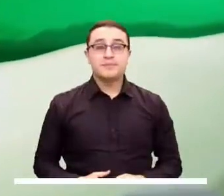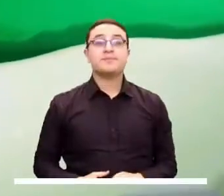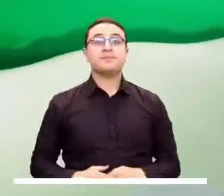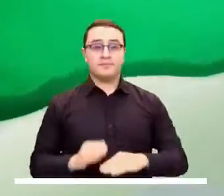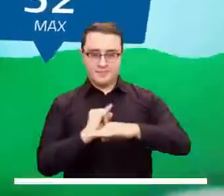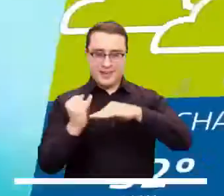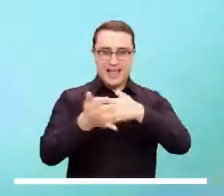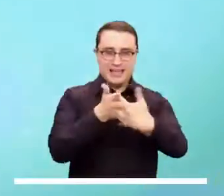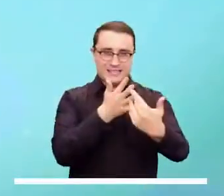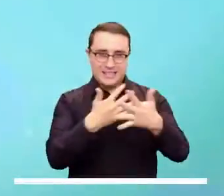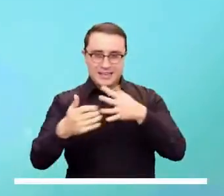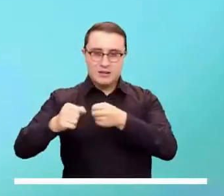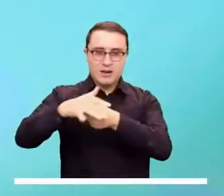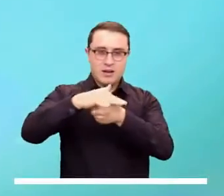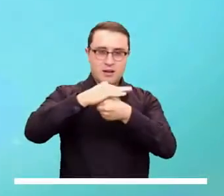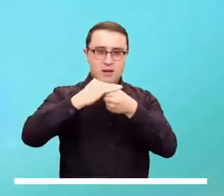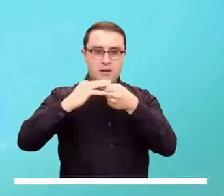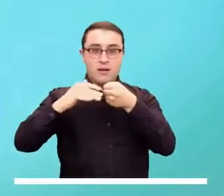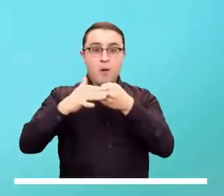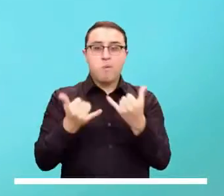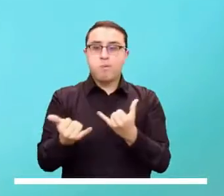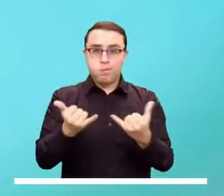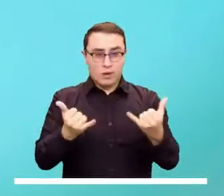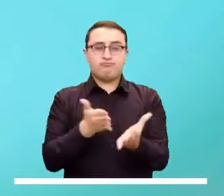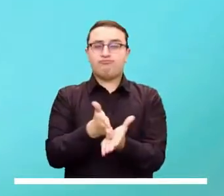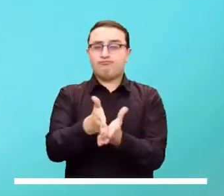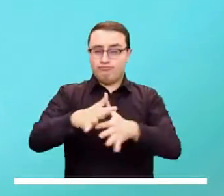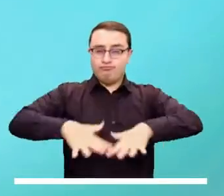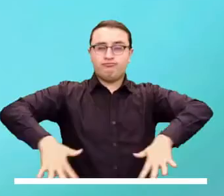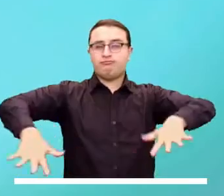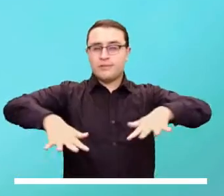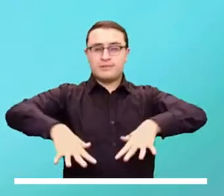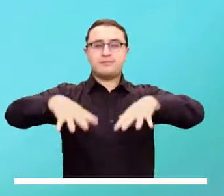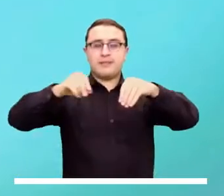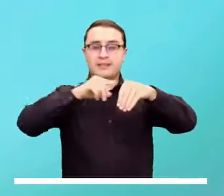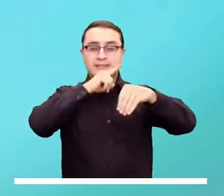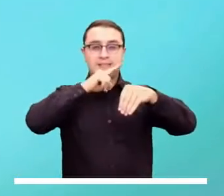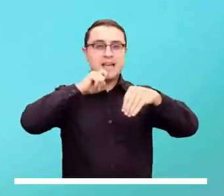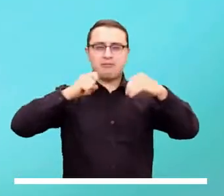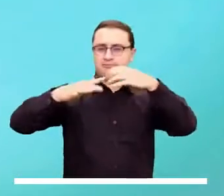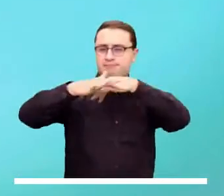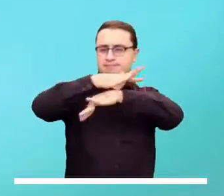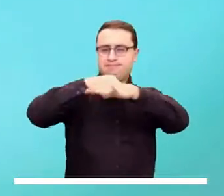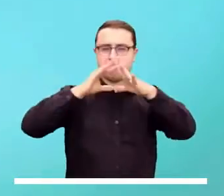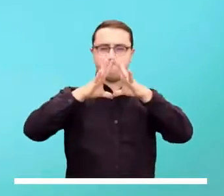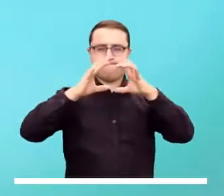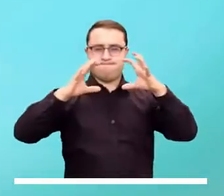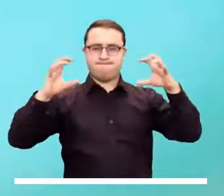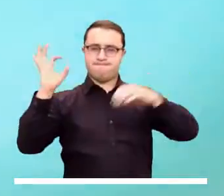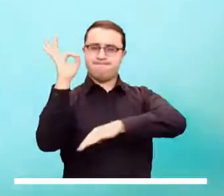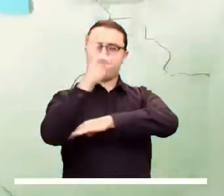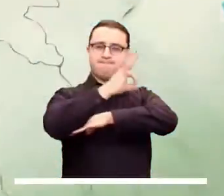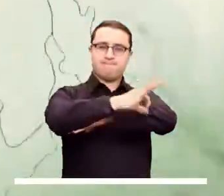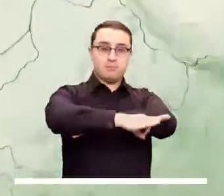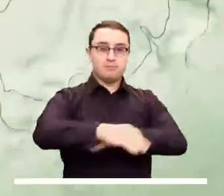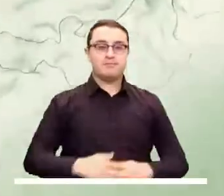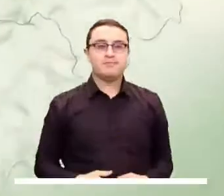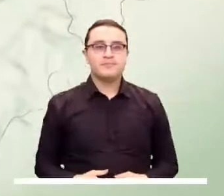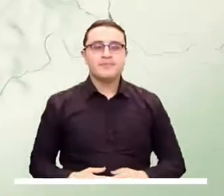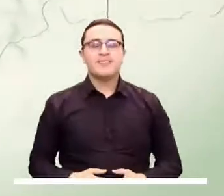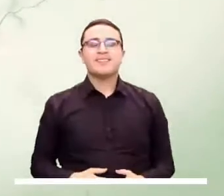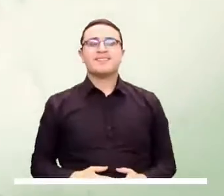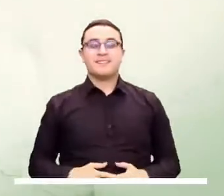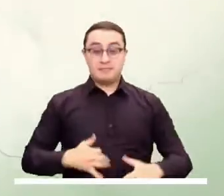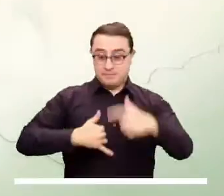occidente de La Guajira. Pocos cambios se advierten en el archipiélago de San Andrés y Providencia, donde continuarán las condiciones secas y el cielo